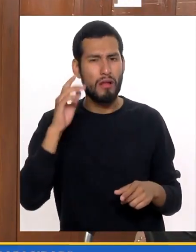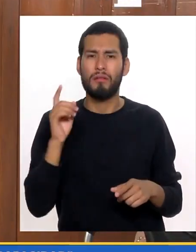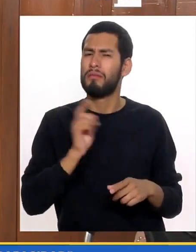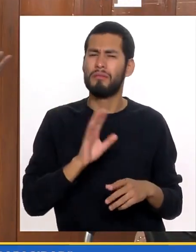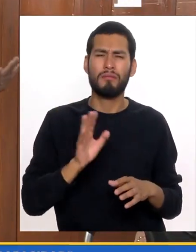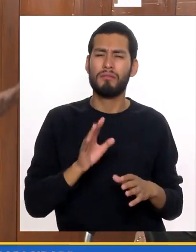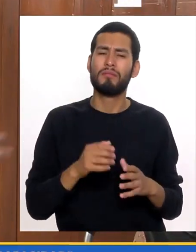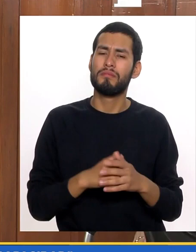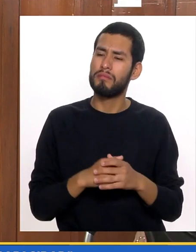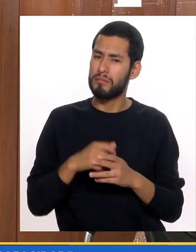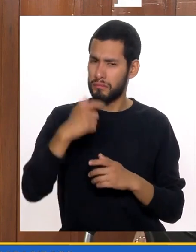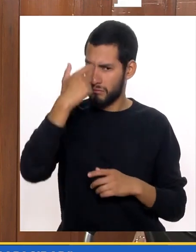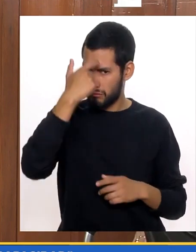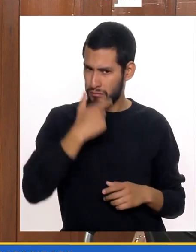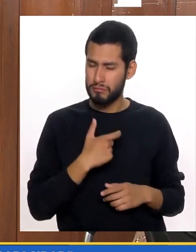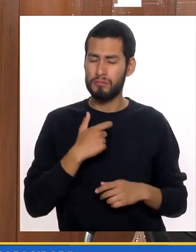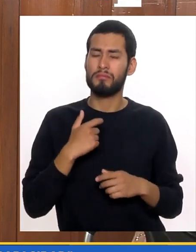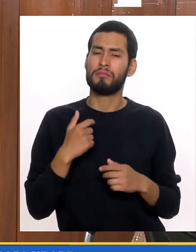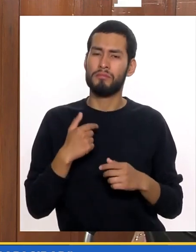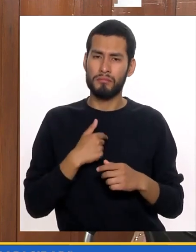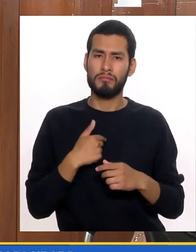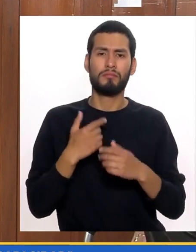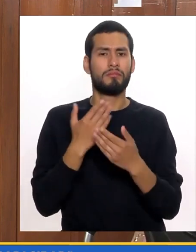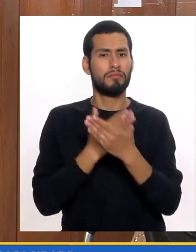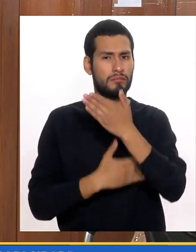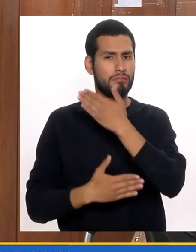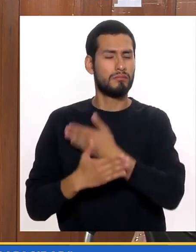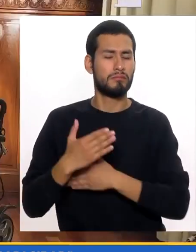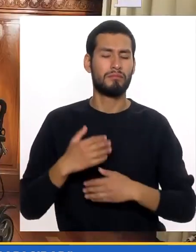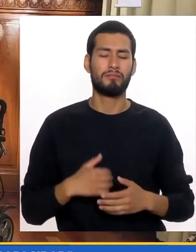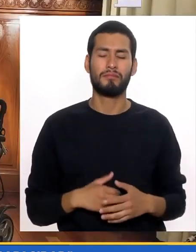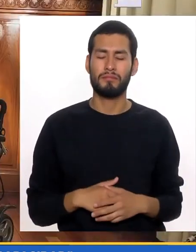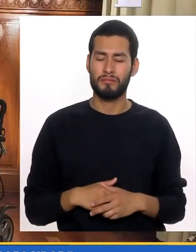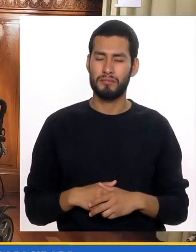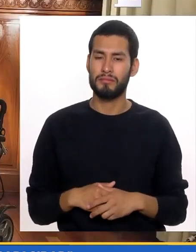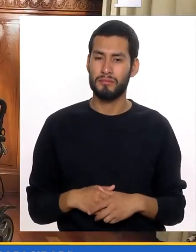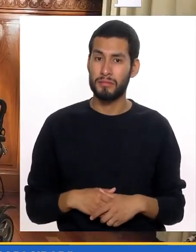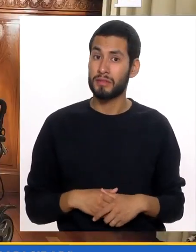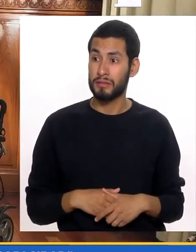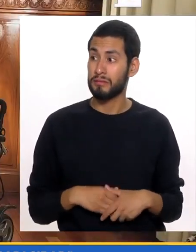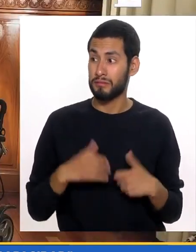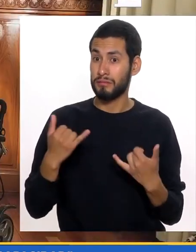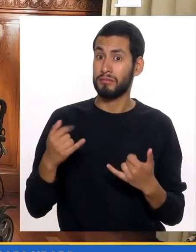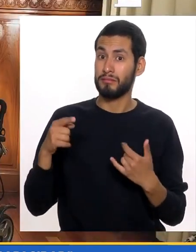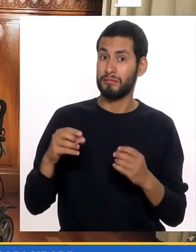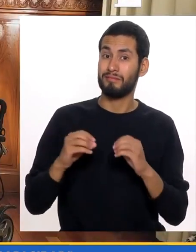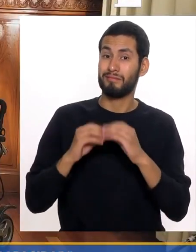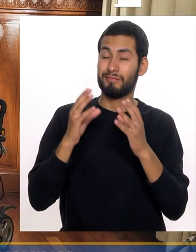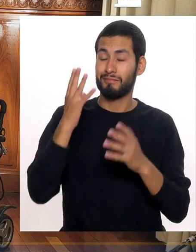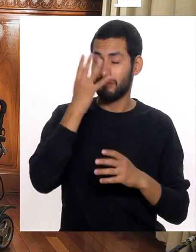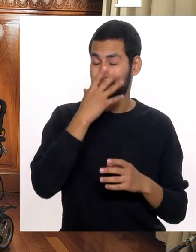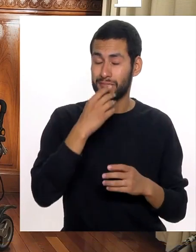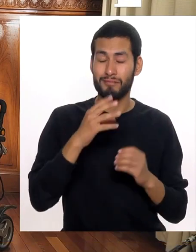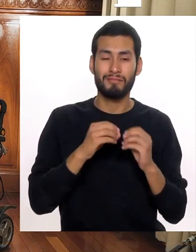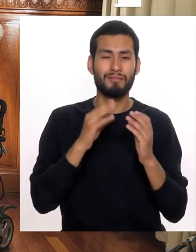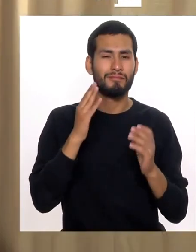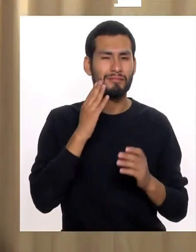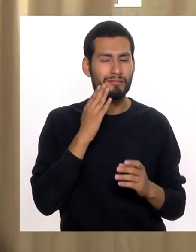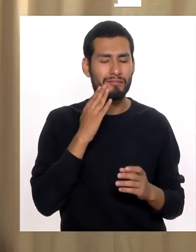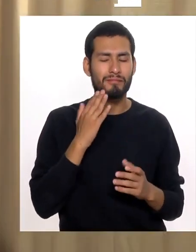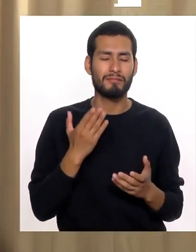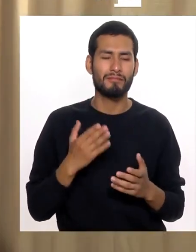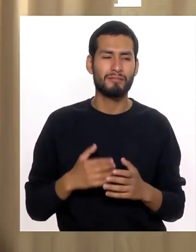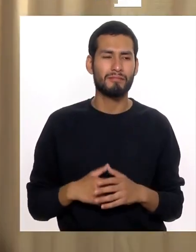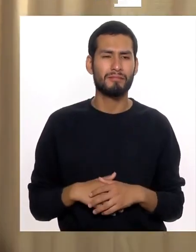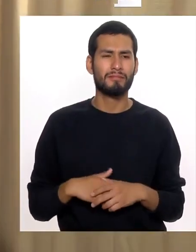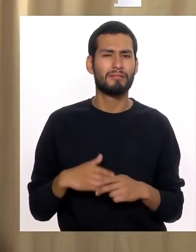loco Ahí va una... Somos personas Con discapacidad Eso es lo que necesitamos Ahora que estamos En este día tan bonito Que es